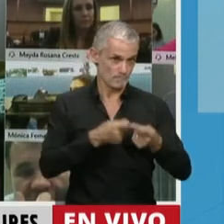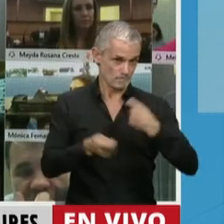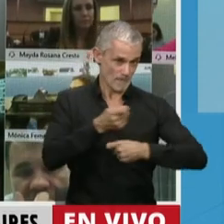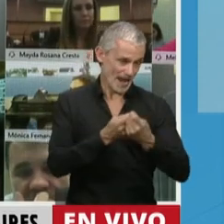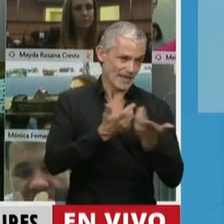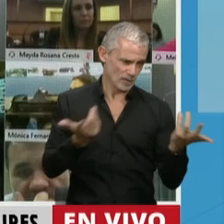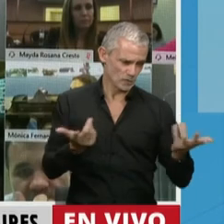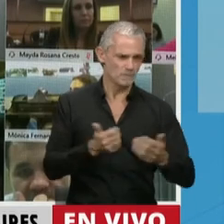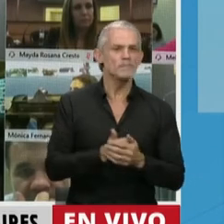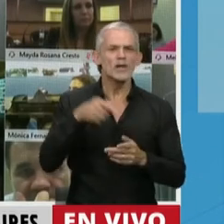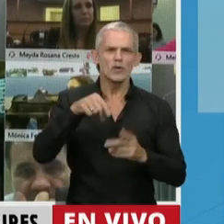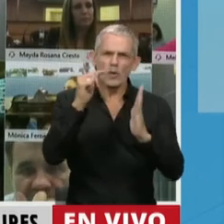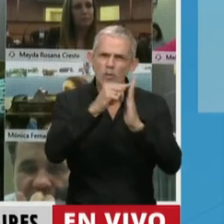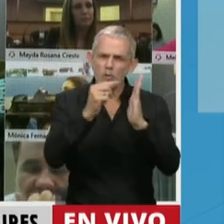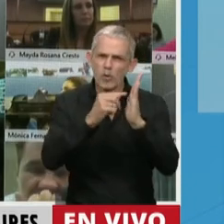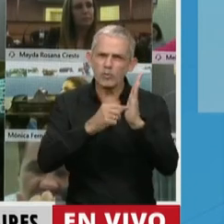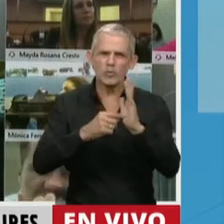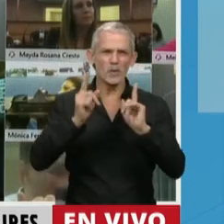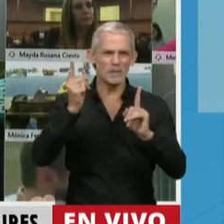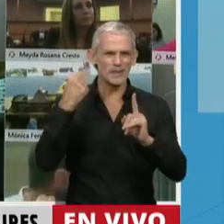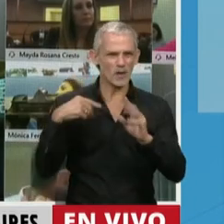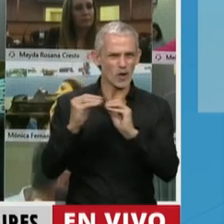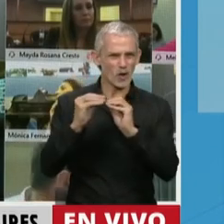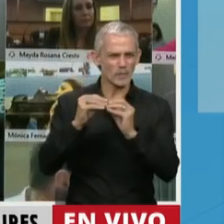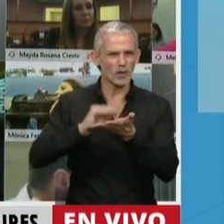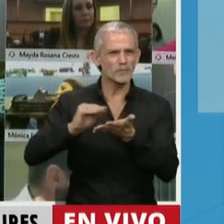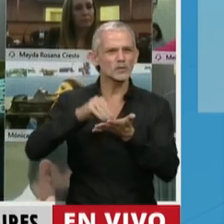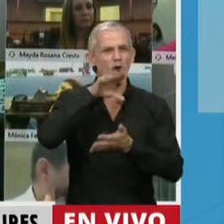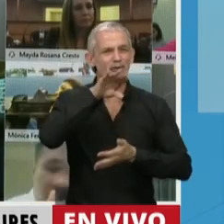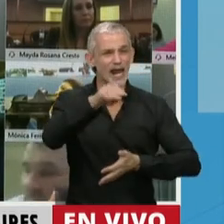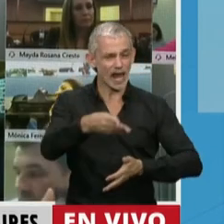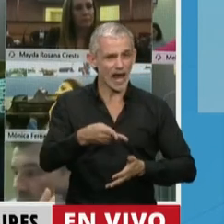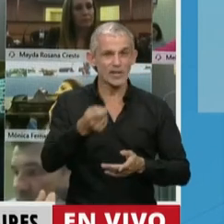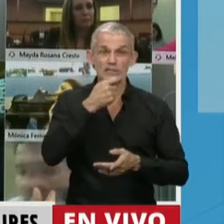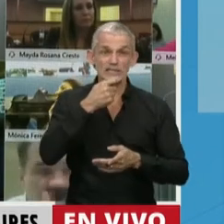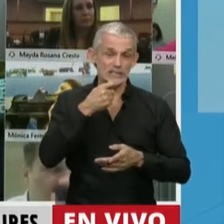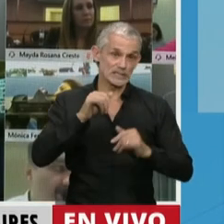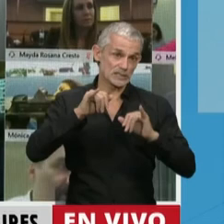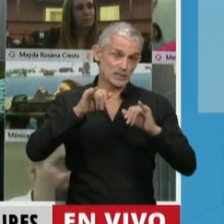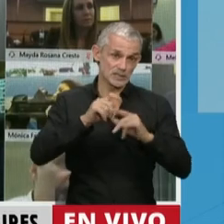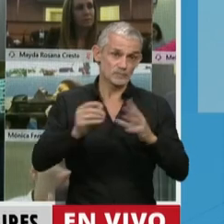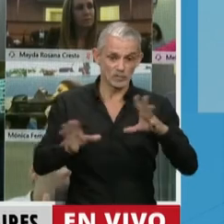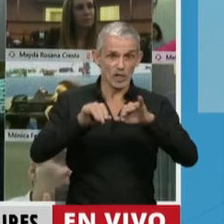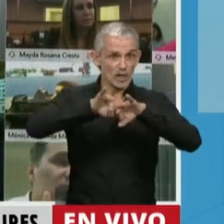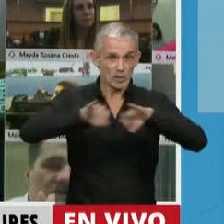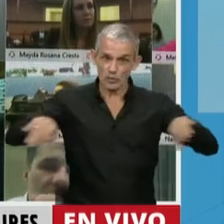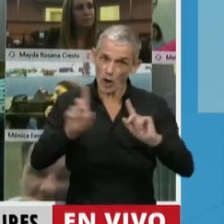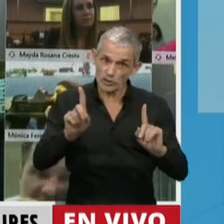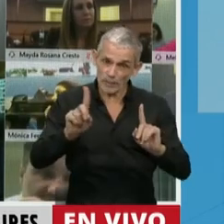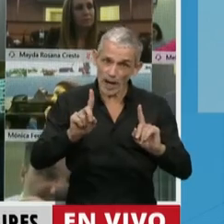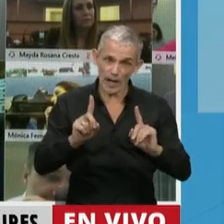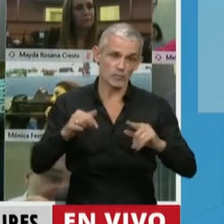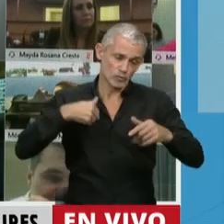marcando estas objeciones que también planteaba el diputado del Caño, si no se escinden los proyectos y se colocan estas